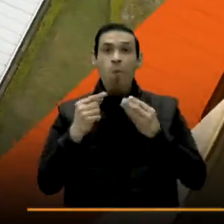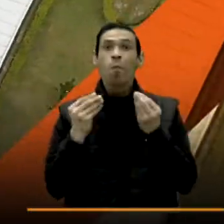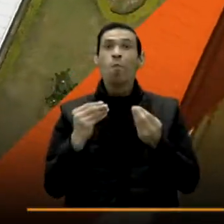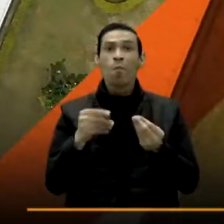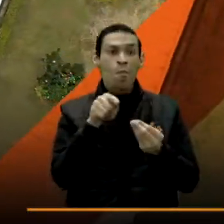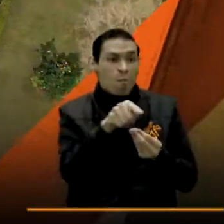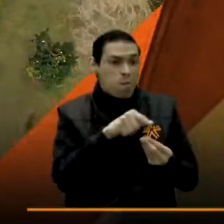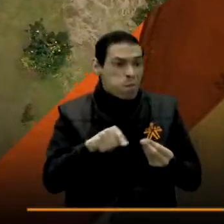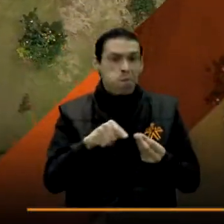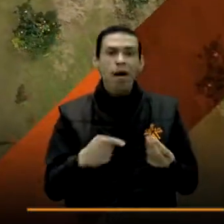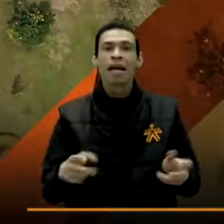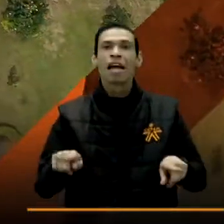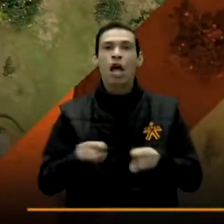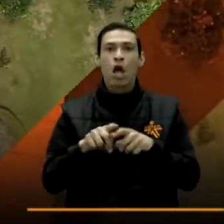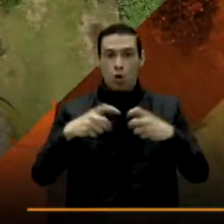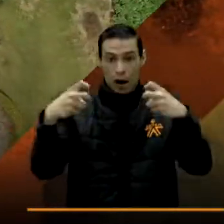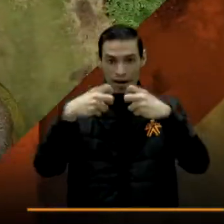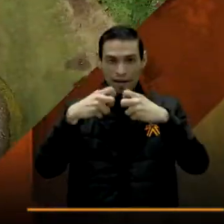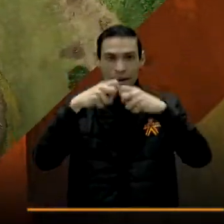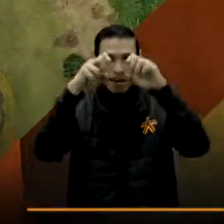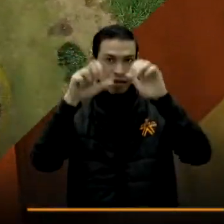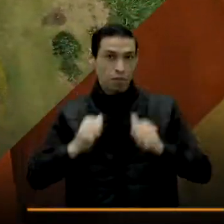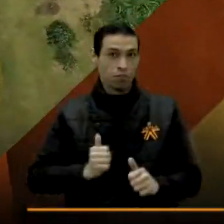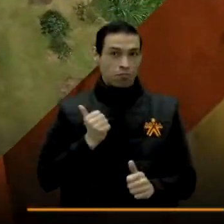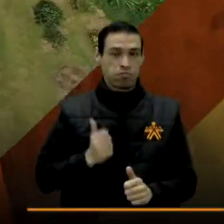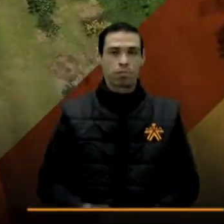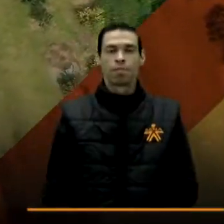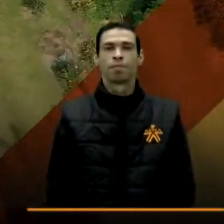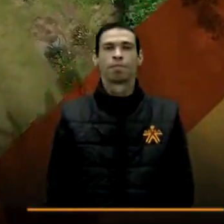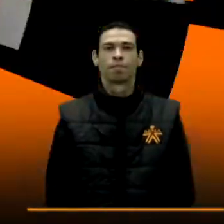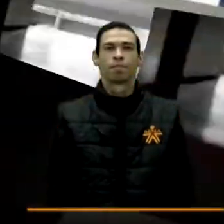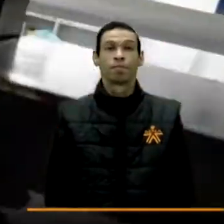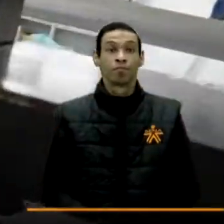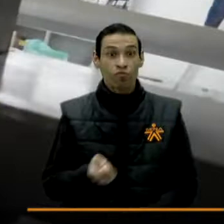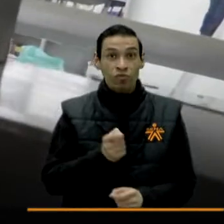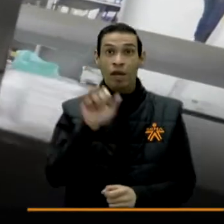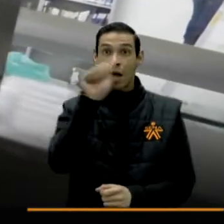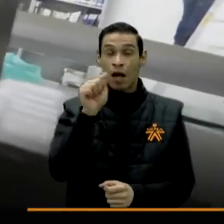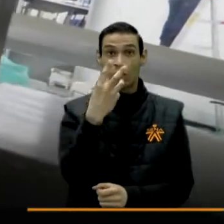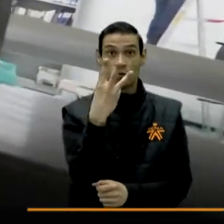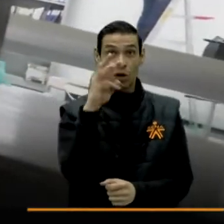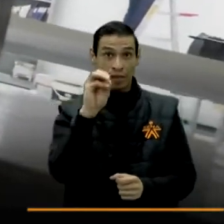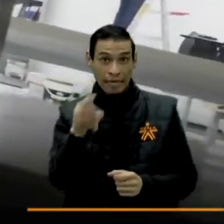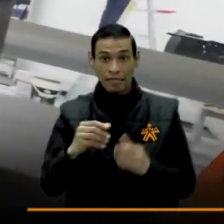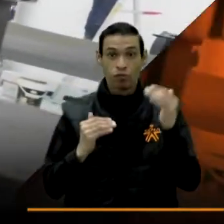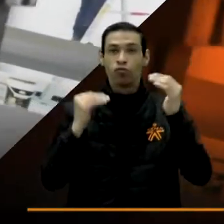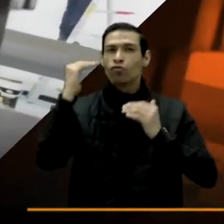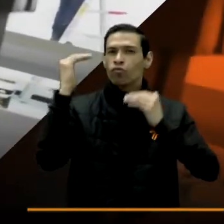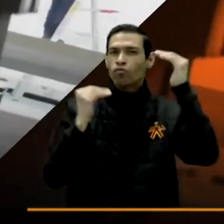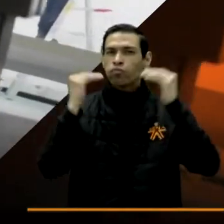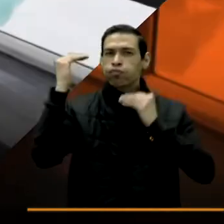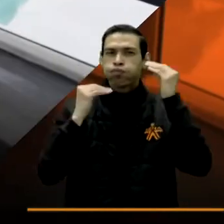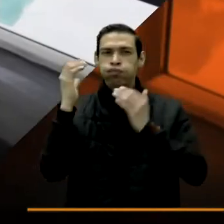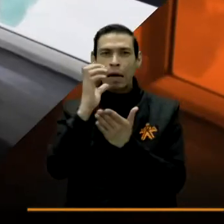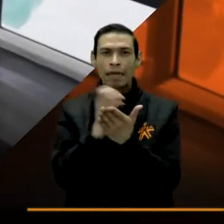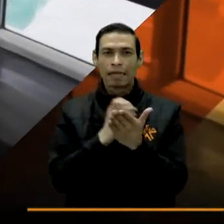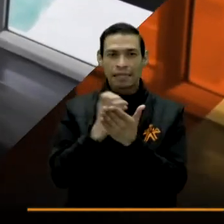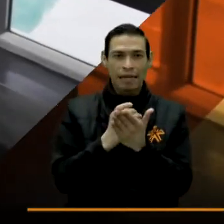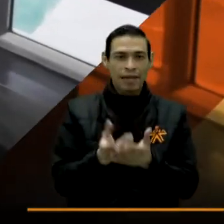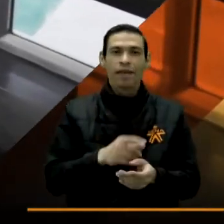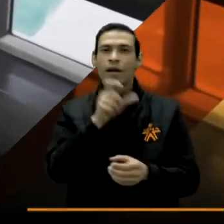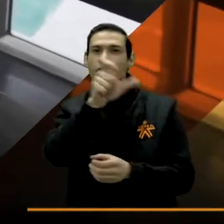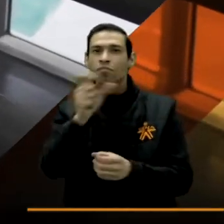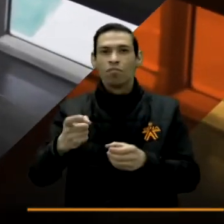paneles solares que apoyarán la reducción de toneladas de gases efecto invernadero. El próximo 30 de agosto se abre la convocatoria para certificar las